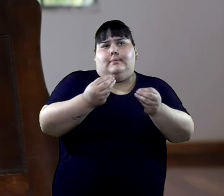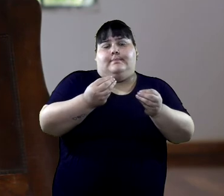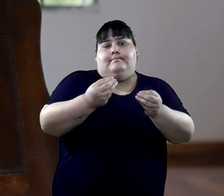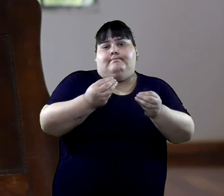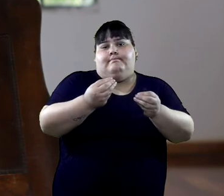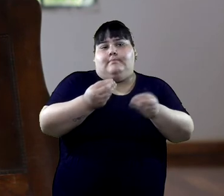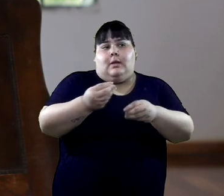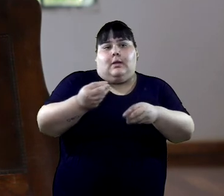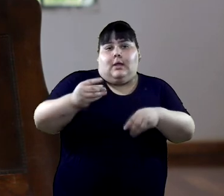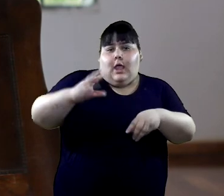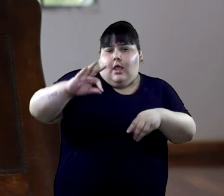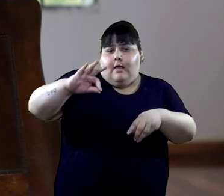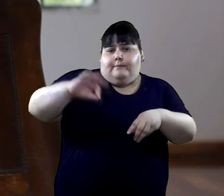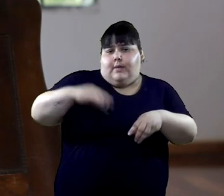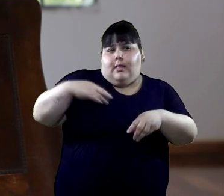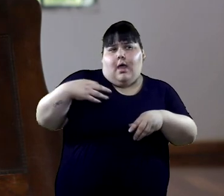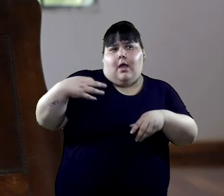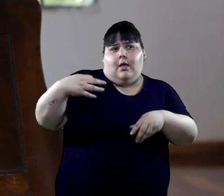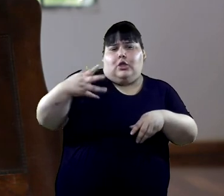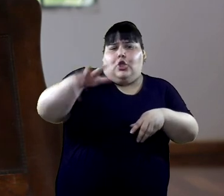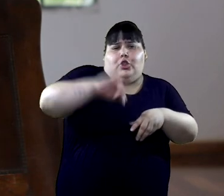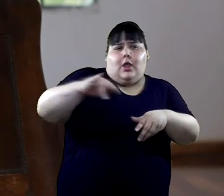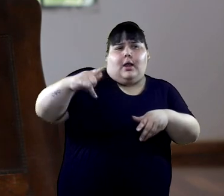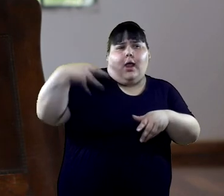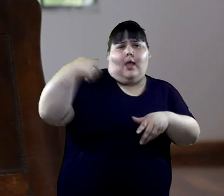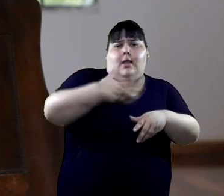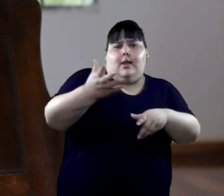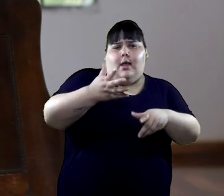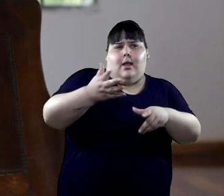vida cotidiana de cualquier persona,